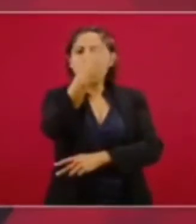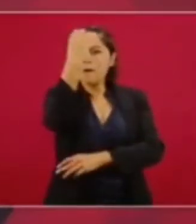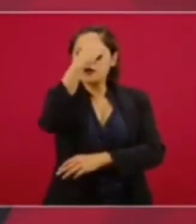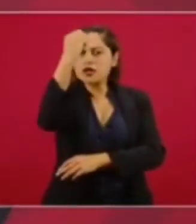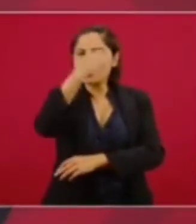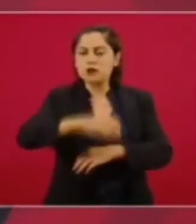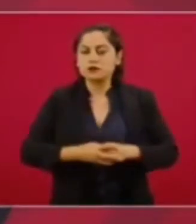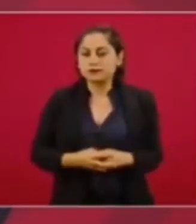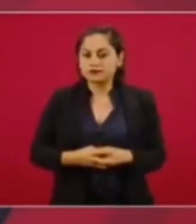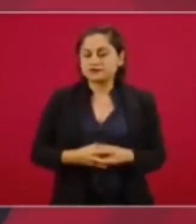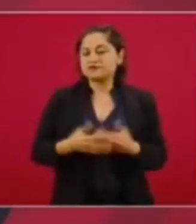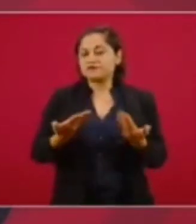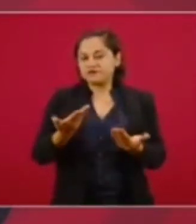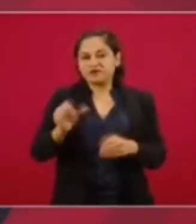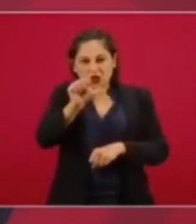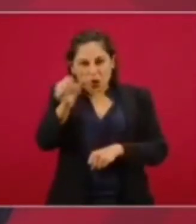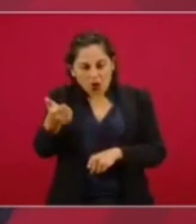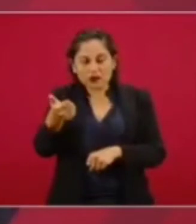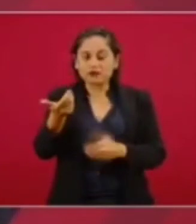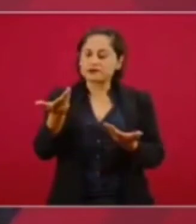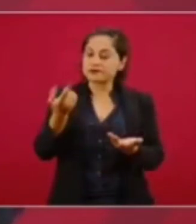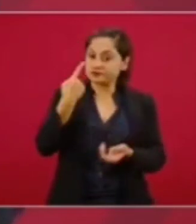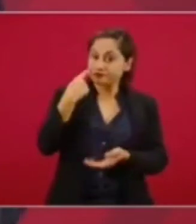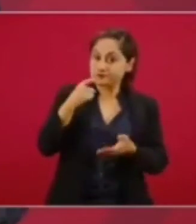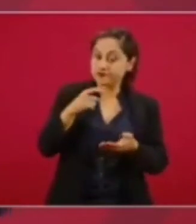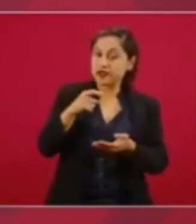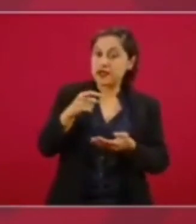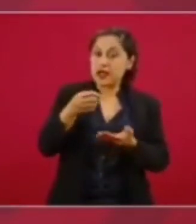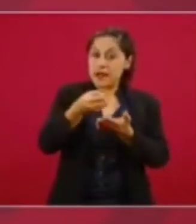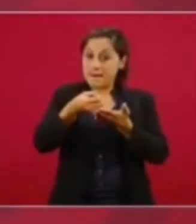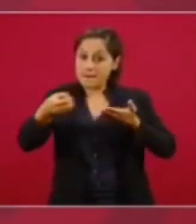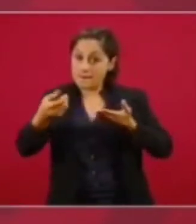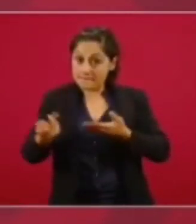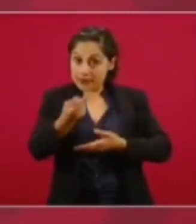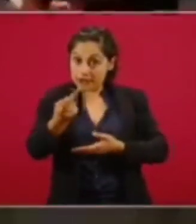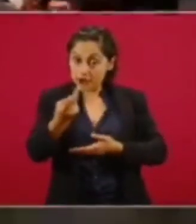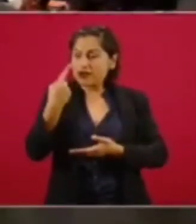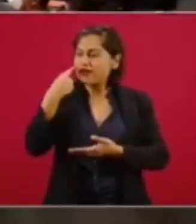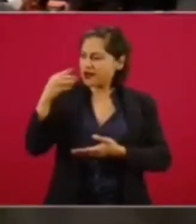Sobre la pregunta, a ver si la ponemos.